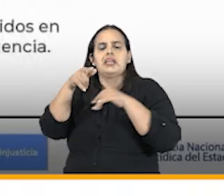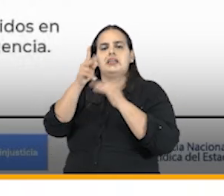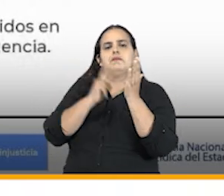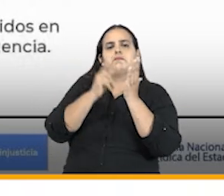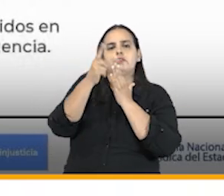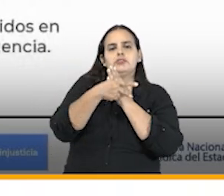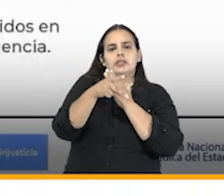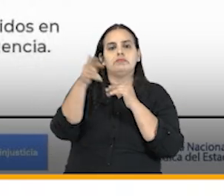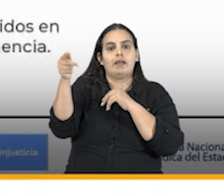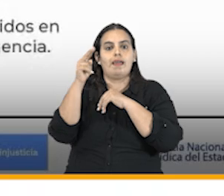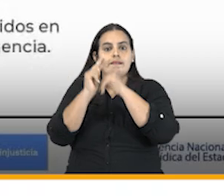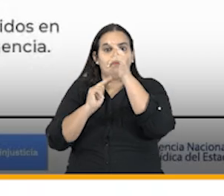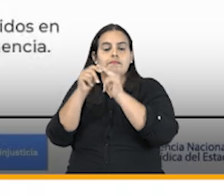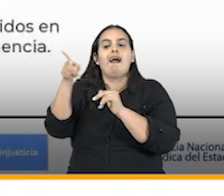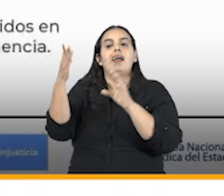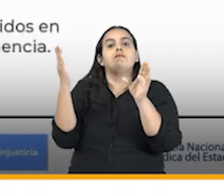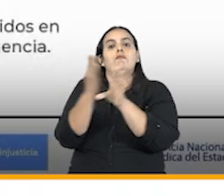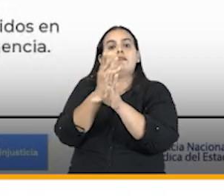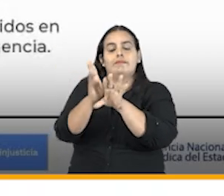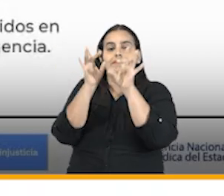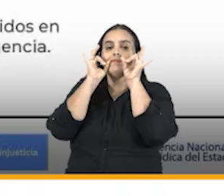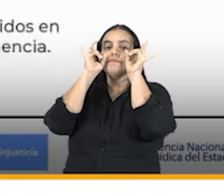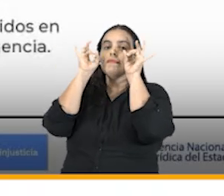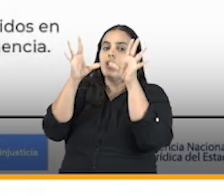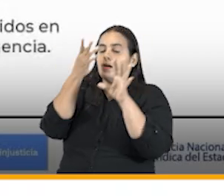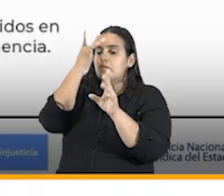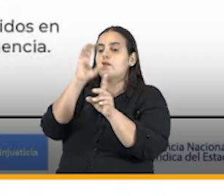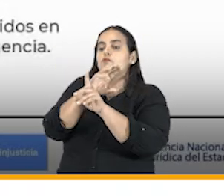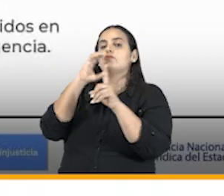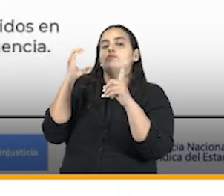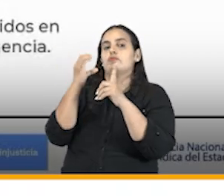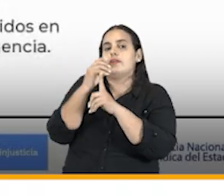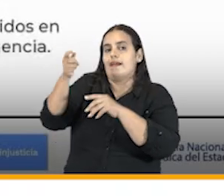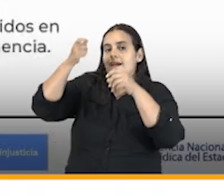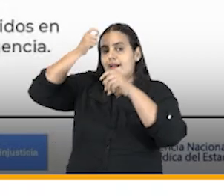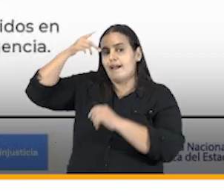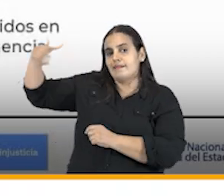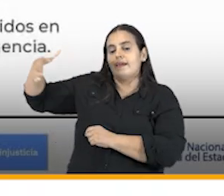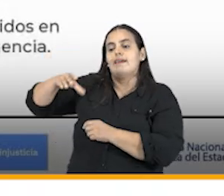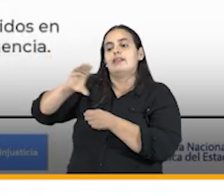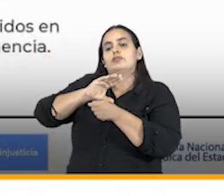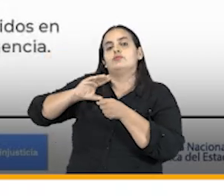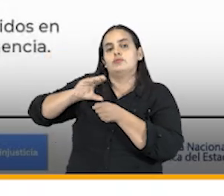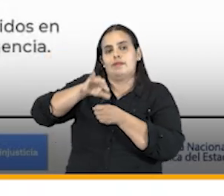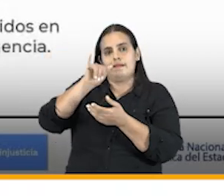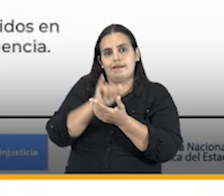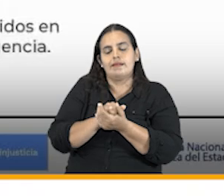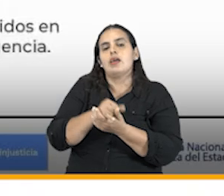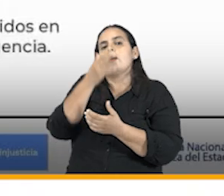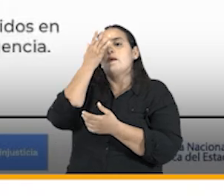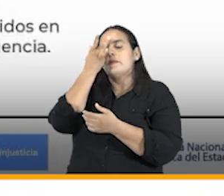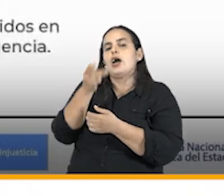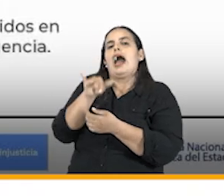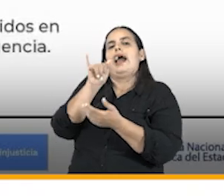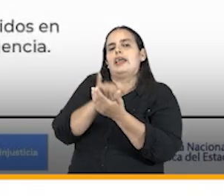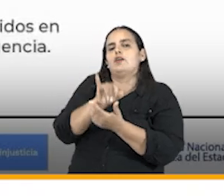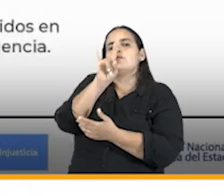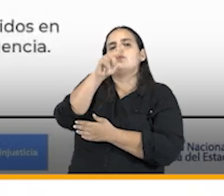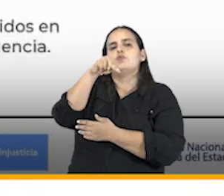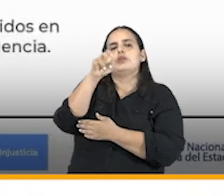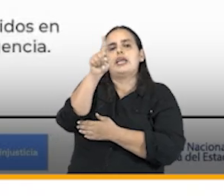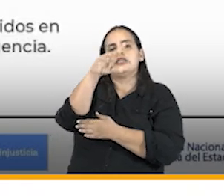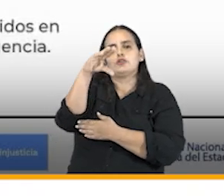proyecto inmobiliario ha puesto en riesgo la declaratoria patrimonio cultural universal de la ciudad que le otorgó la UNESCO y por eso es que en